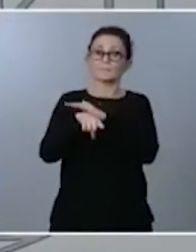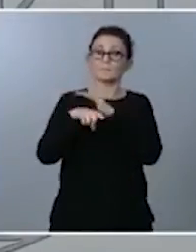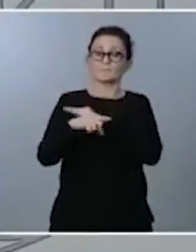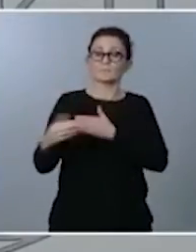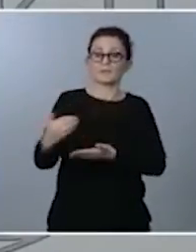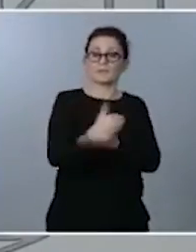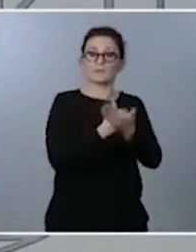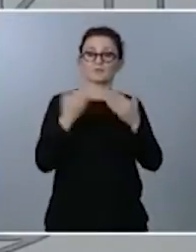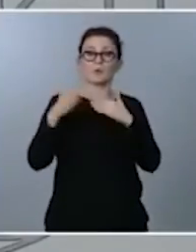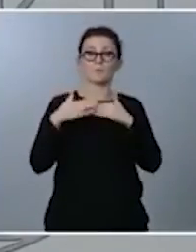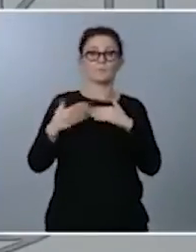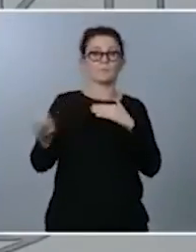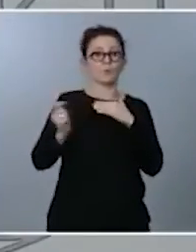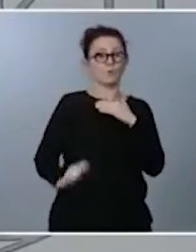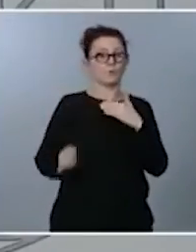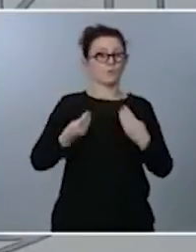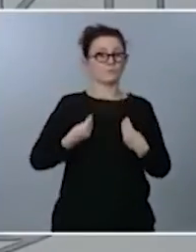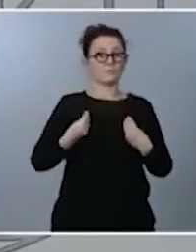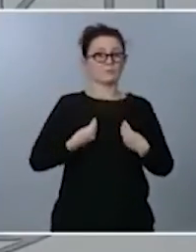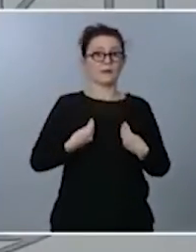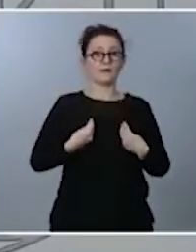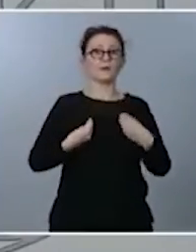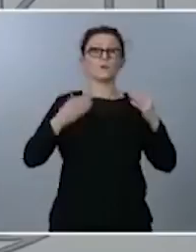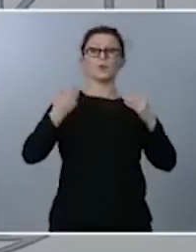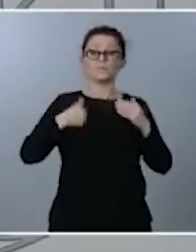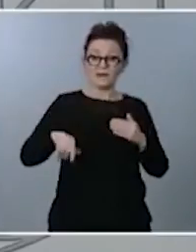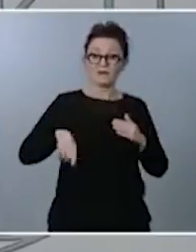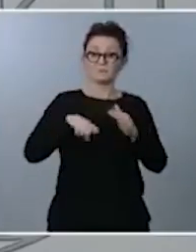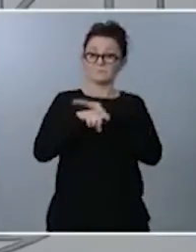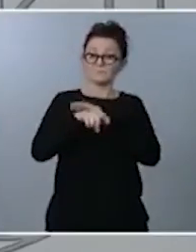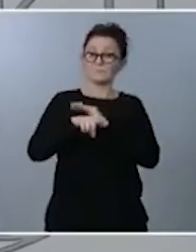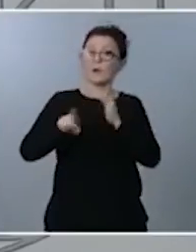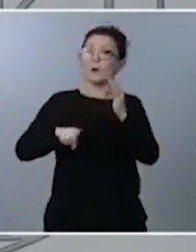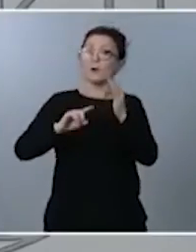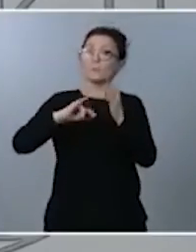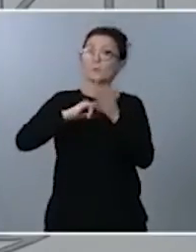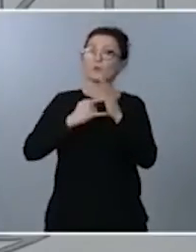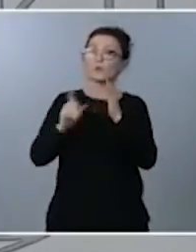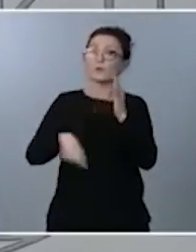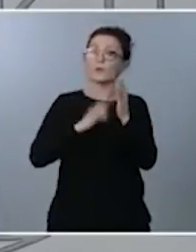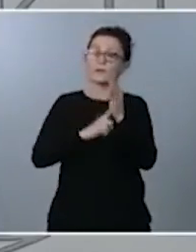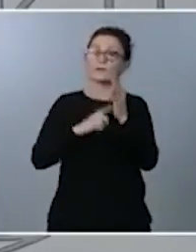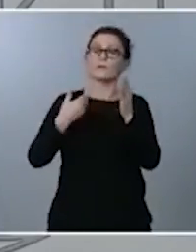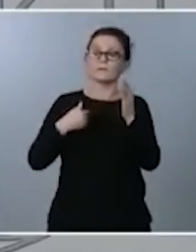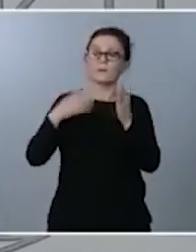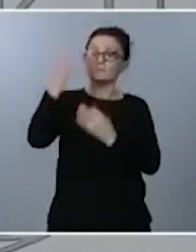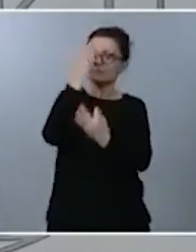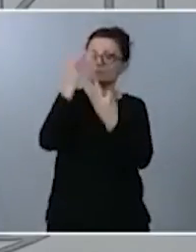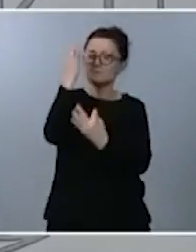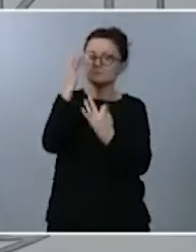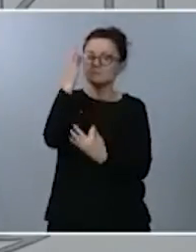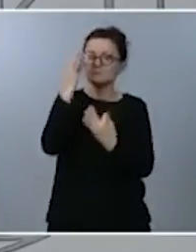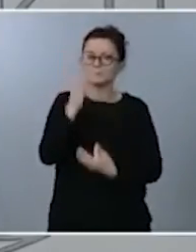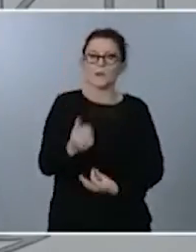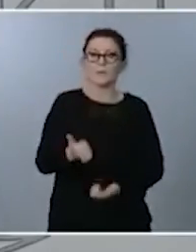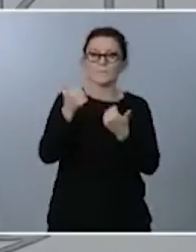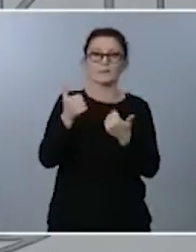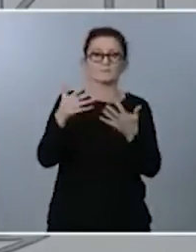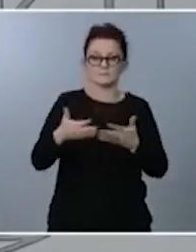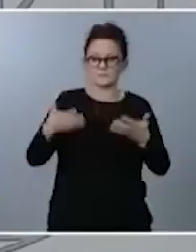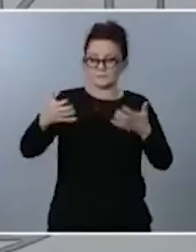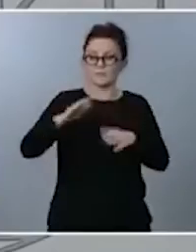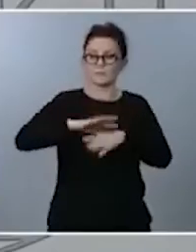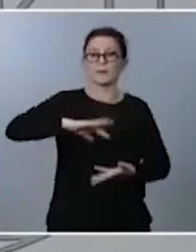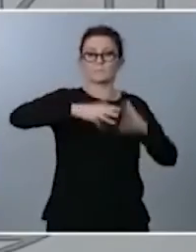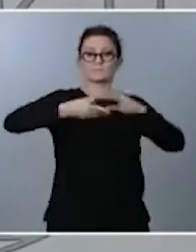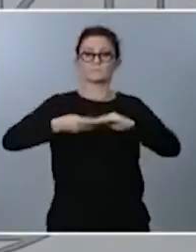por tanto, cuando se tramite el proyecto de ley se podrá ver la letra pequeña, literatura, el afán de esa medida. Para